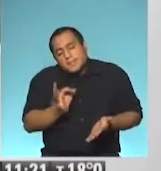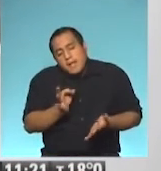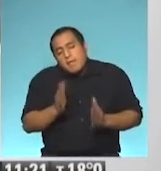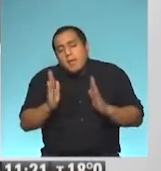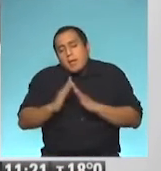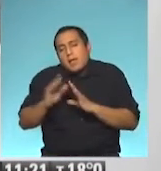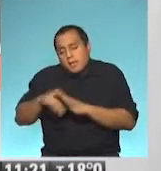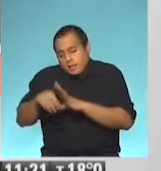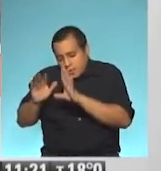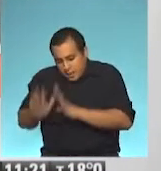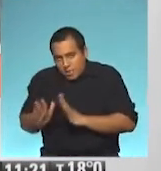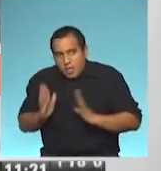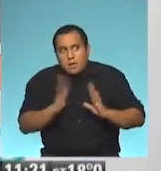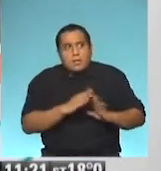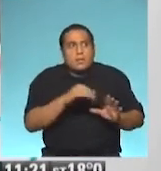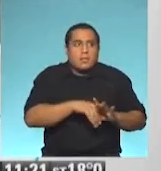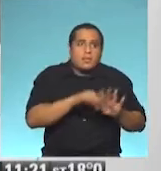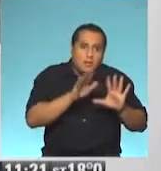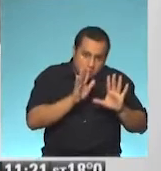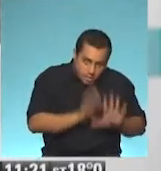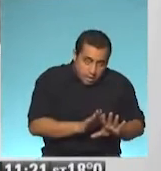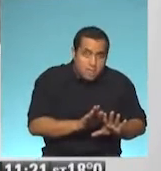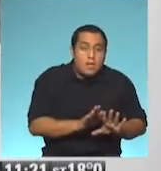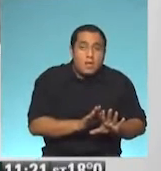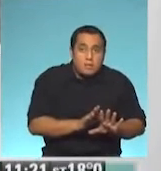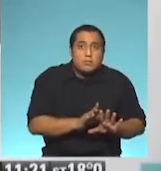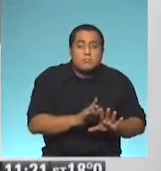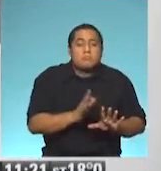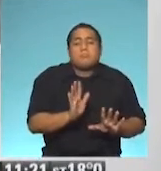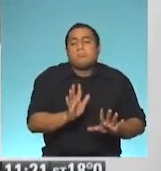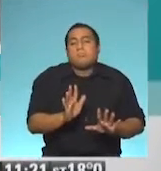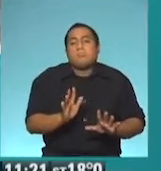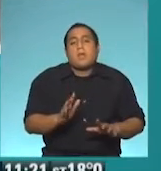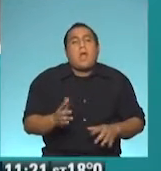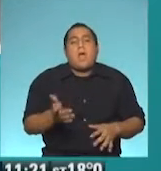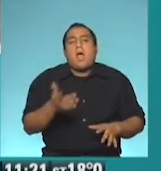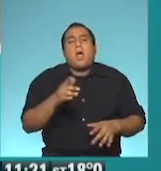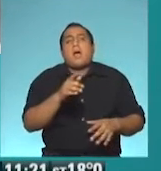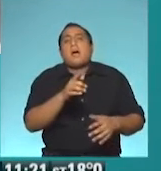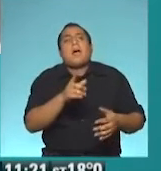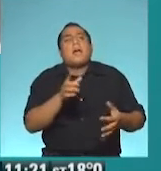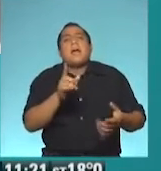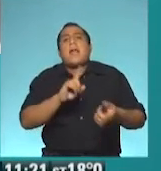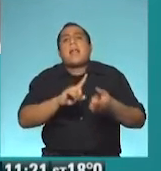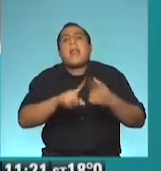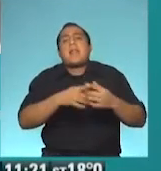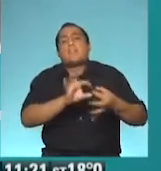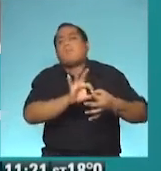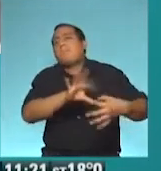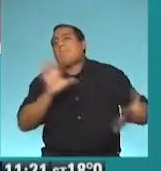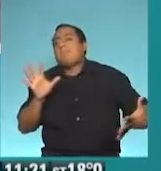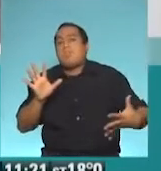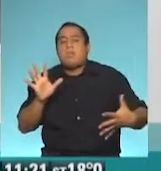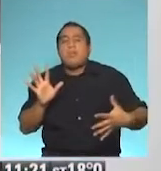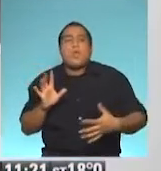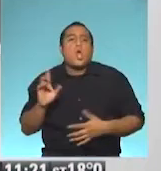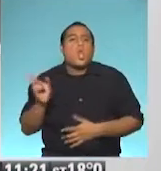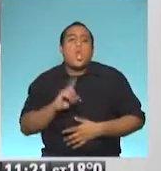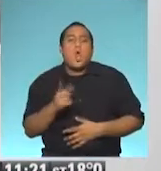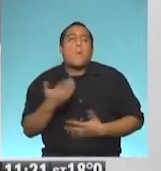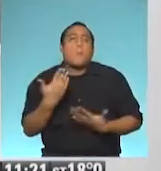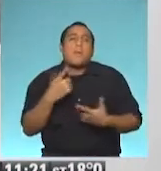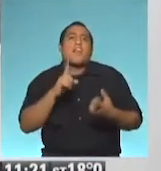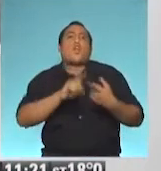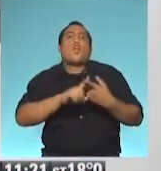distanciamiento físico no supone ruptura de lazos, ¿no? Claro, no es distanciamiento social, digamos. Puedo seguir